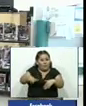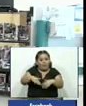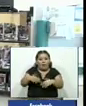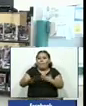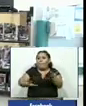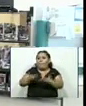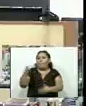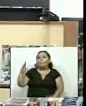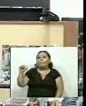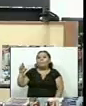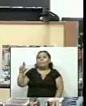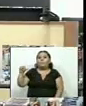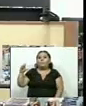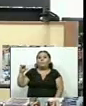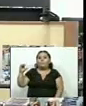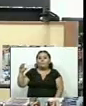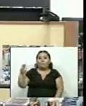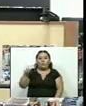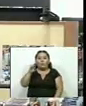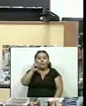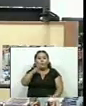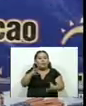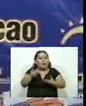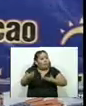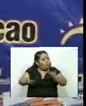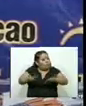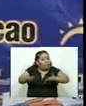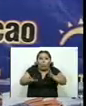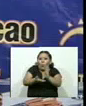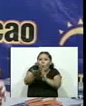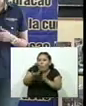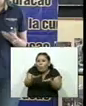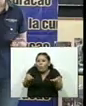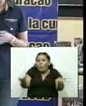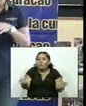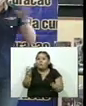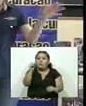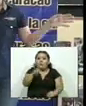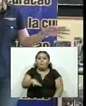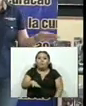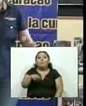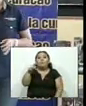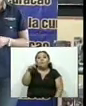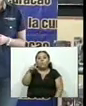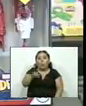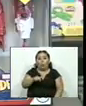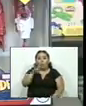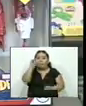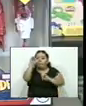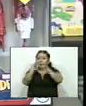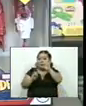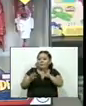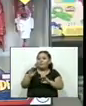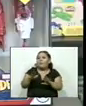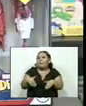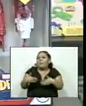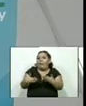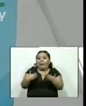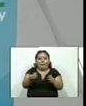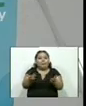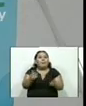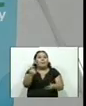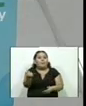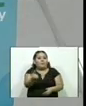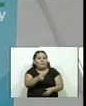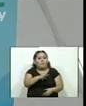Curacao desea ampliar su gama de productos y es por eso que en esa temporada tan mágica traen para todos los